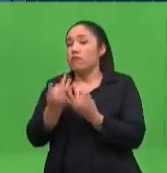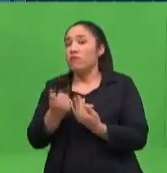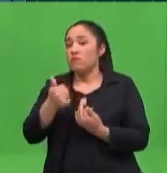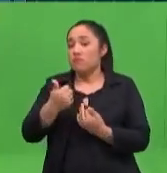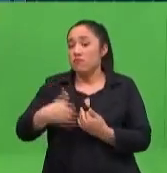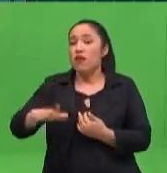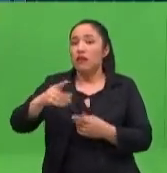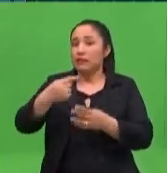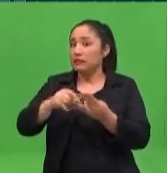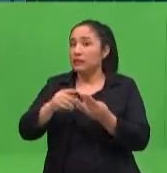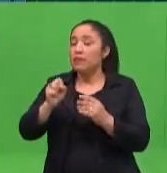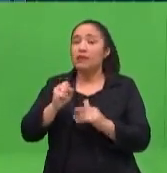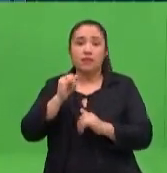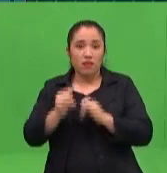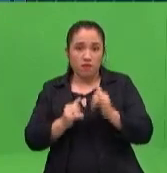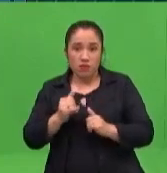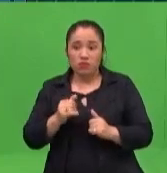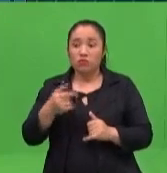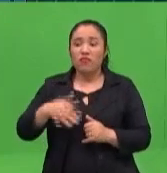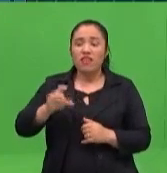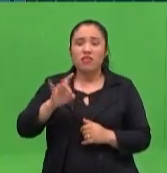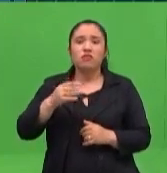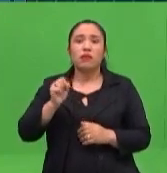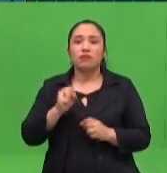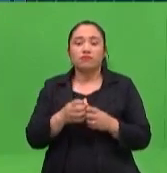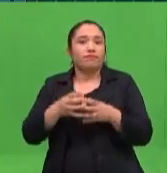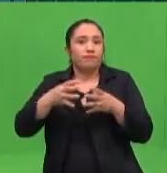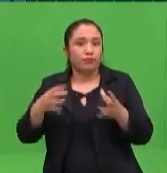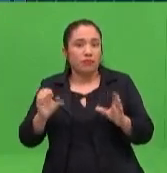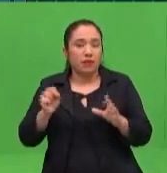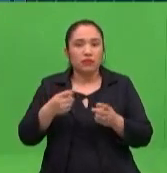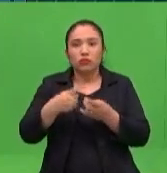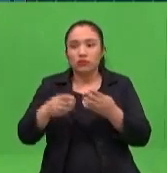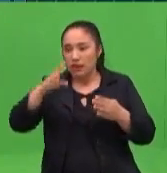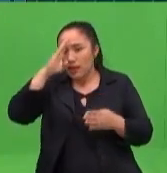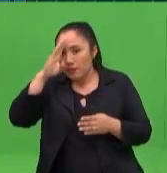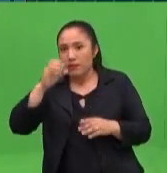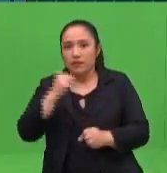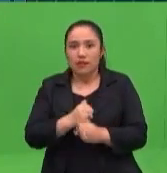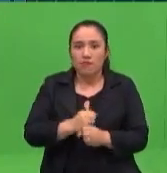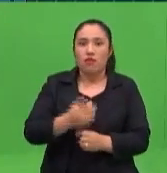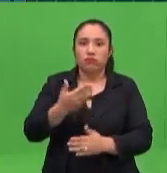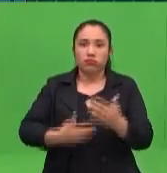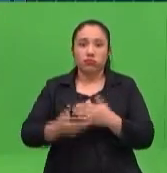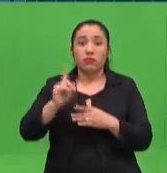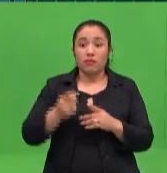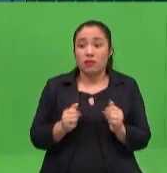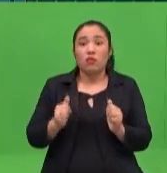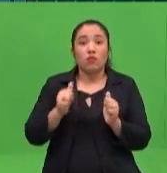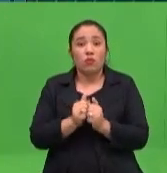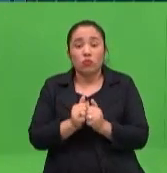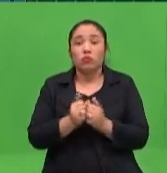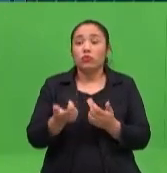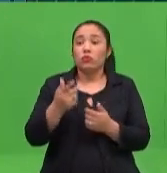refresca el Va a ser mucho más interactiva la actividad, ¿verdad? Que vamos a estar trabajando. Y aparte de lo que ya dije,